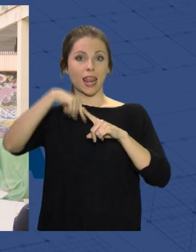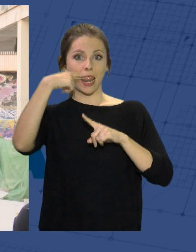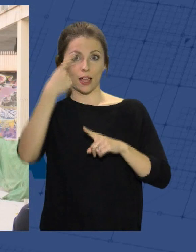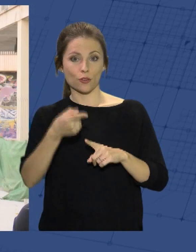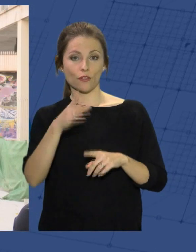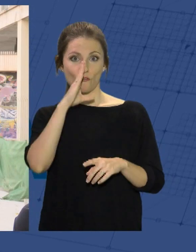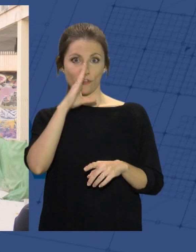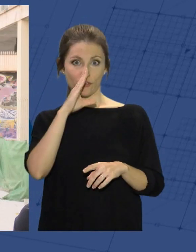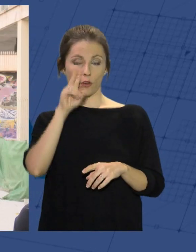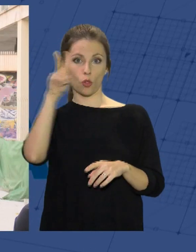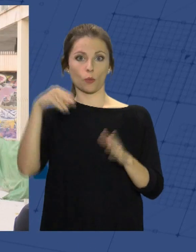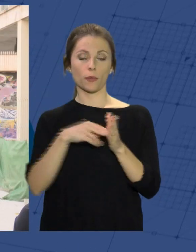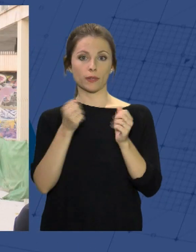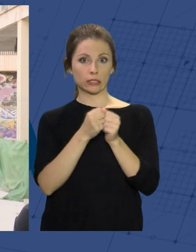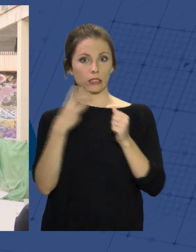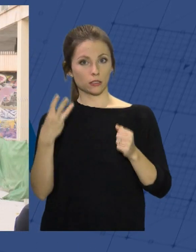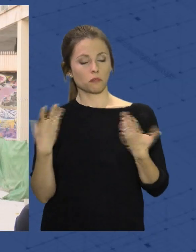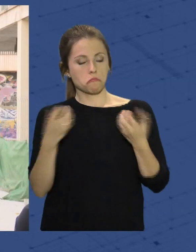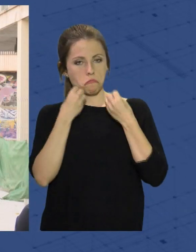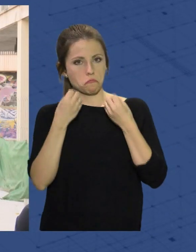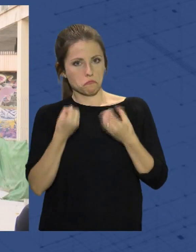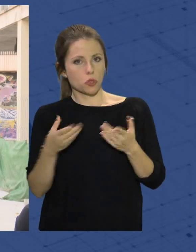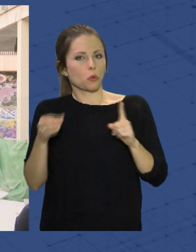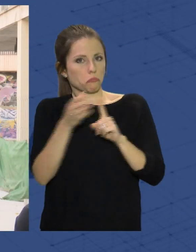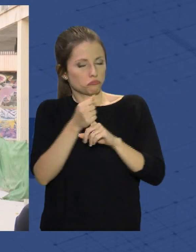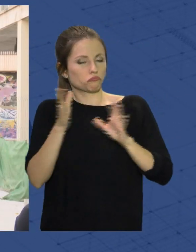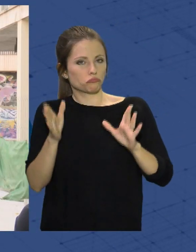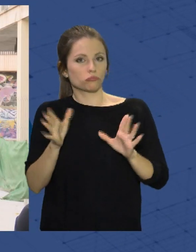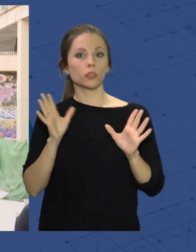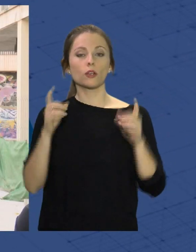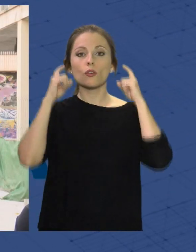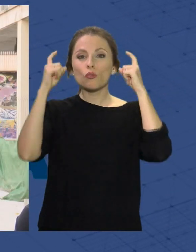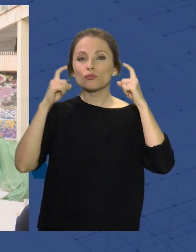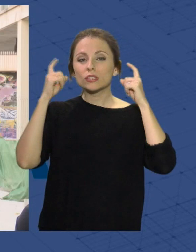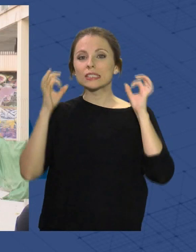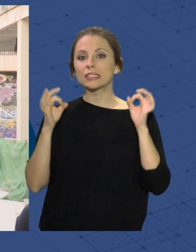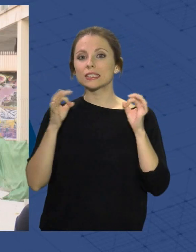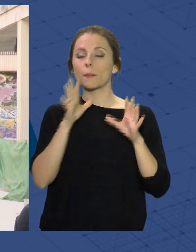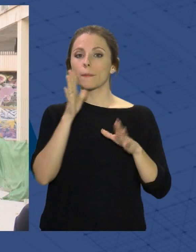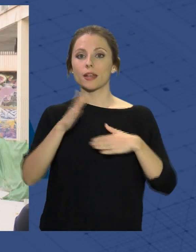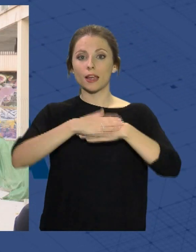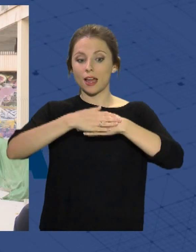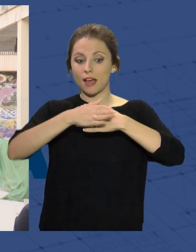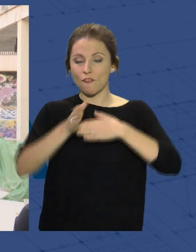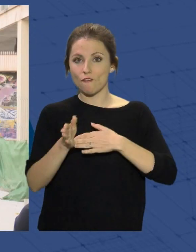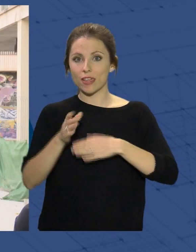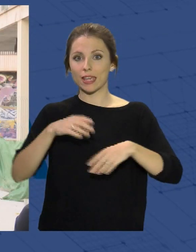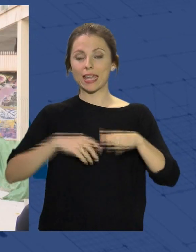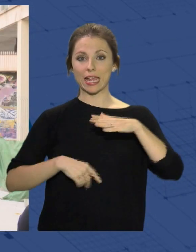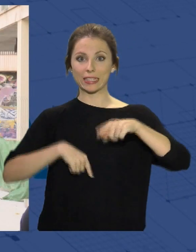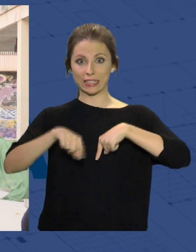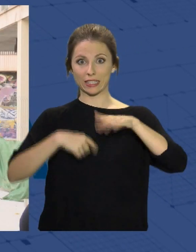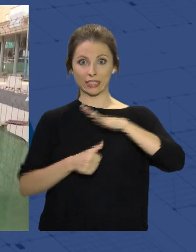la que sigue en nuestro cronograma y también la empresa va a hacer un esfuerzo para intentar abrirlo totalmente al tráfico rodado